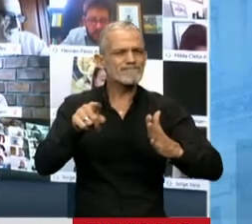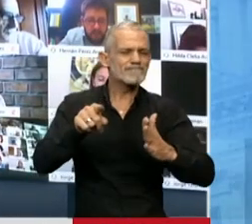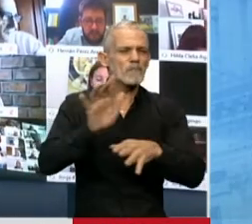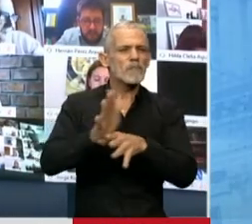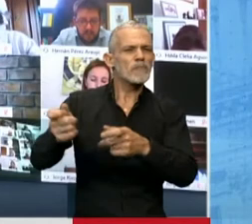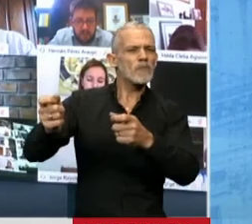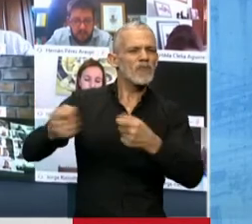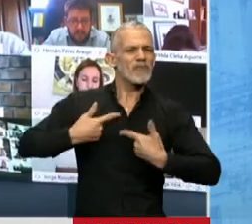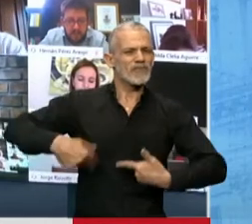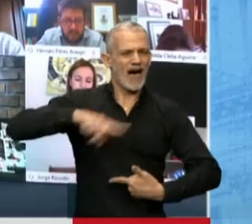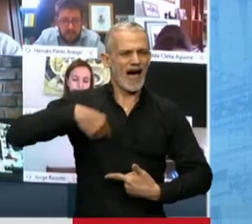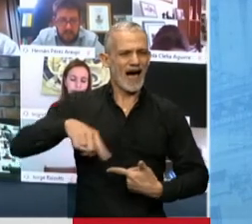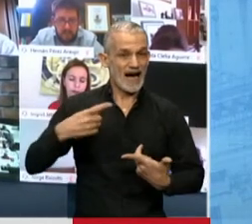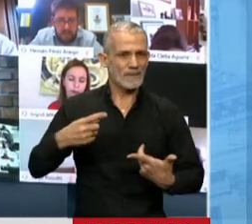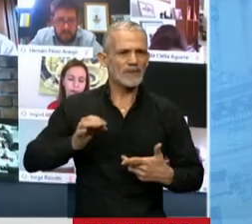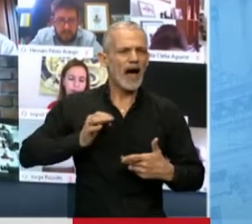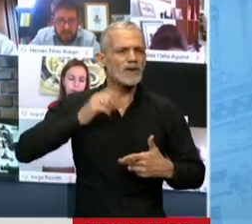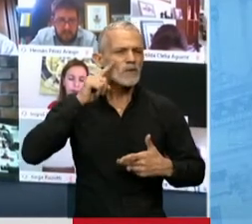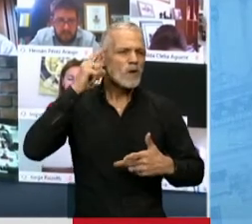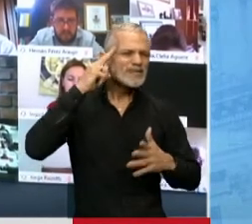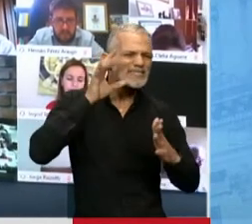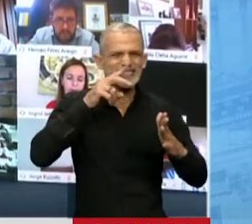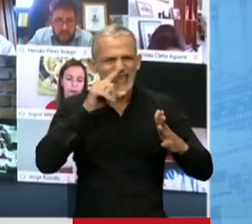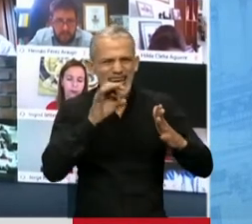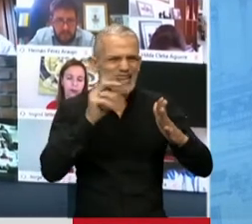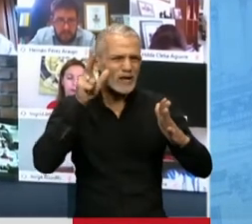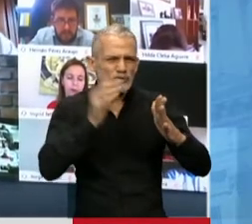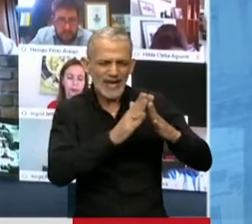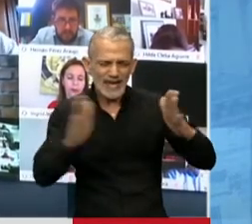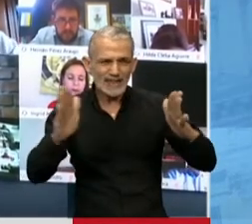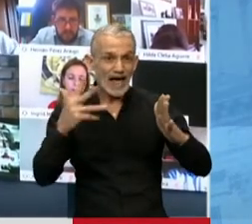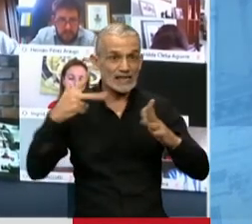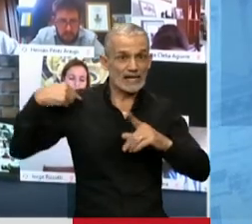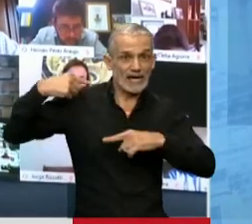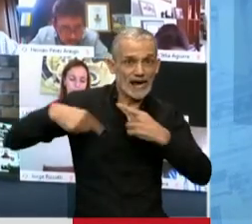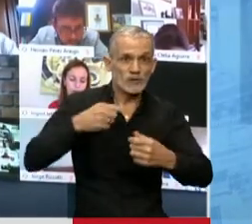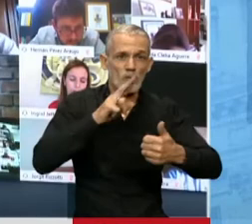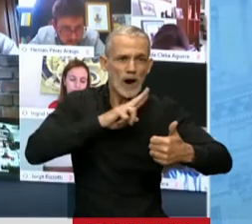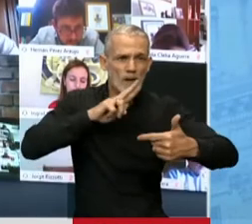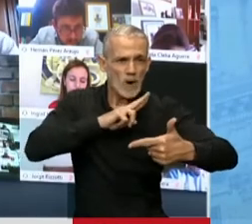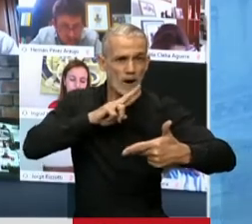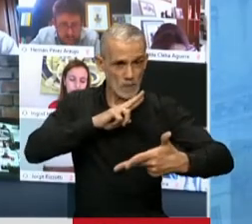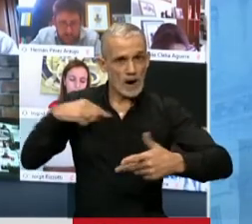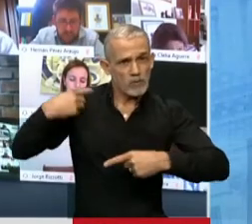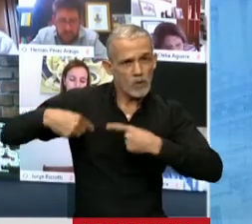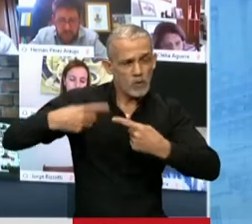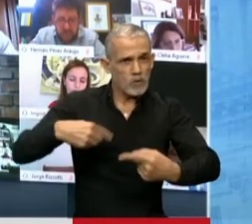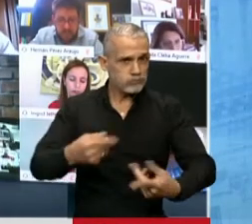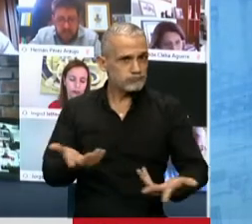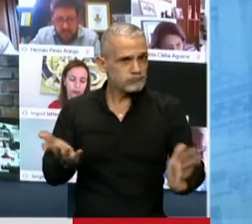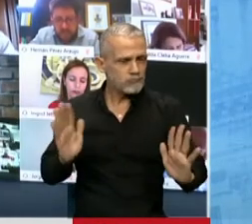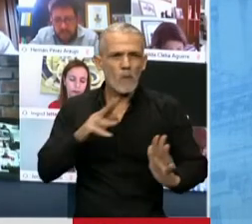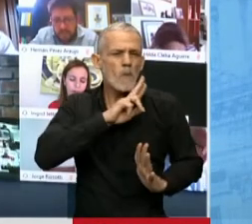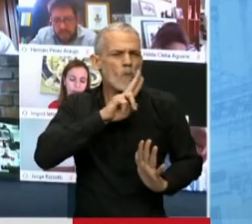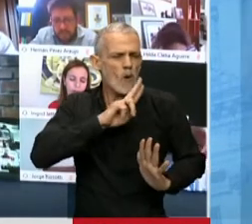dejó en los años 70, tres generaciones de mujeres, ¿no es cierto? Y me refiero a las mujeres